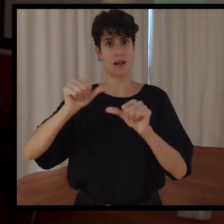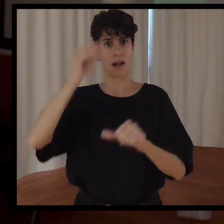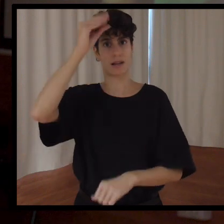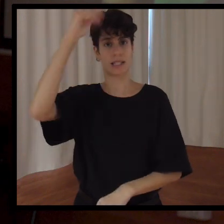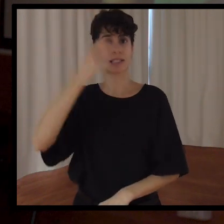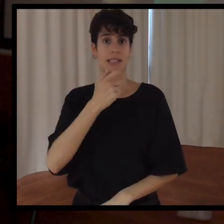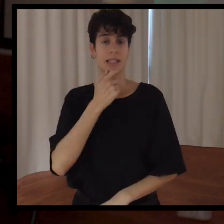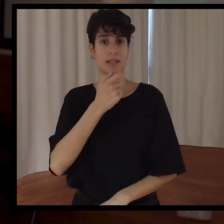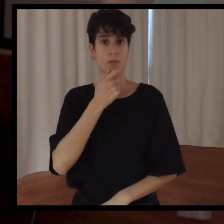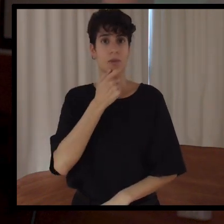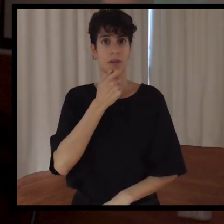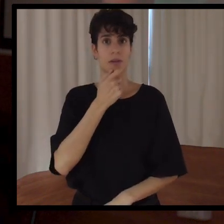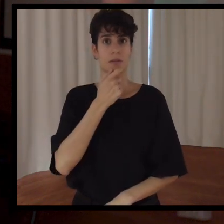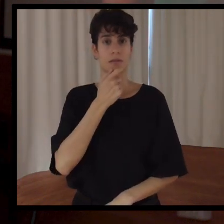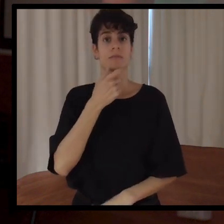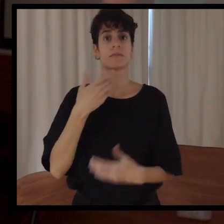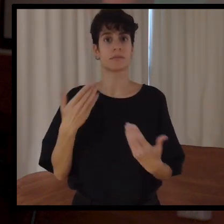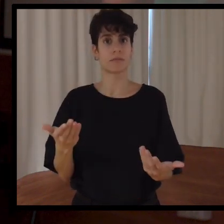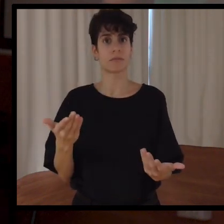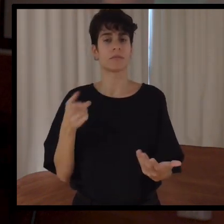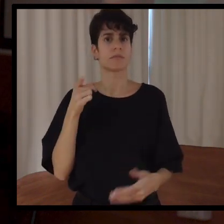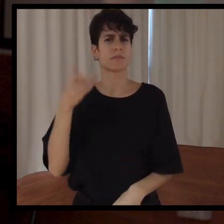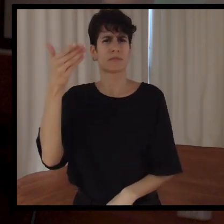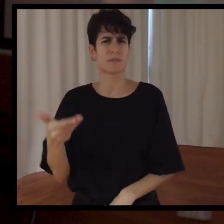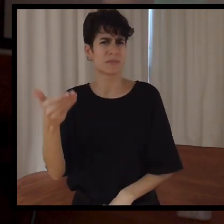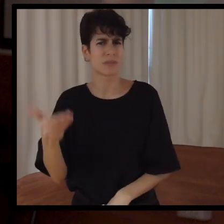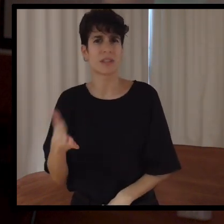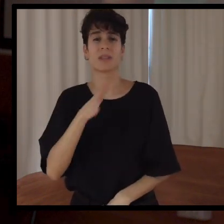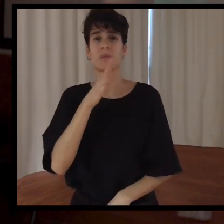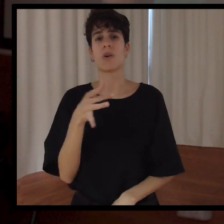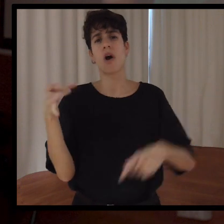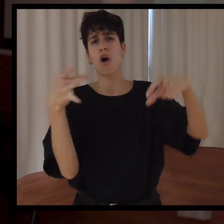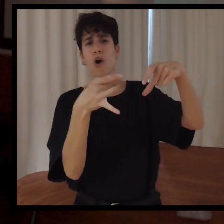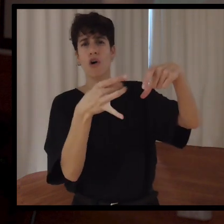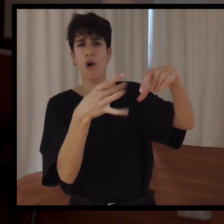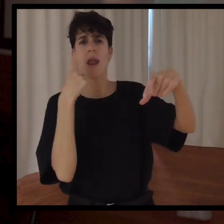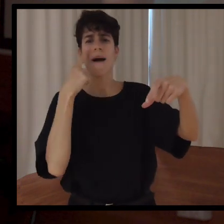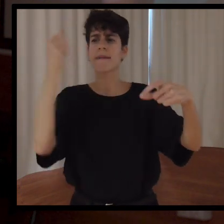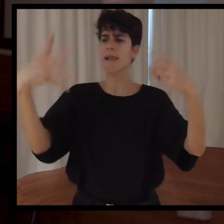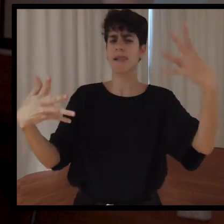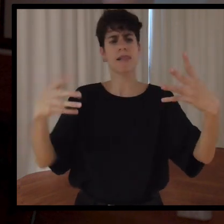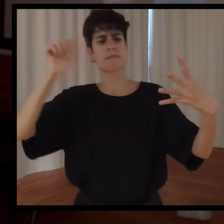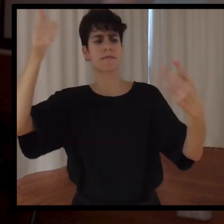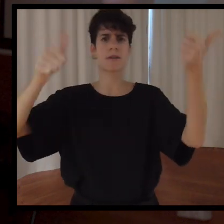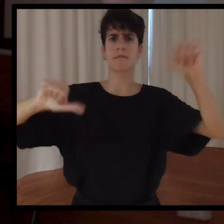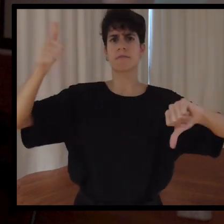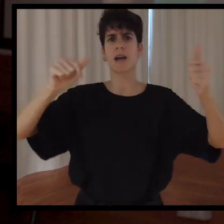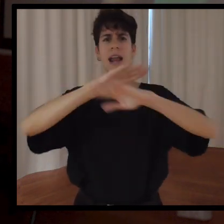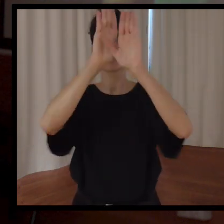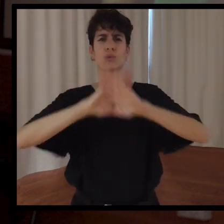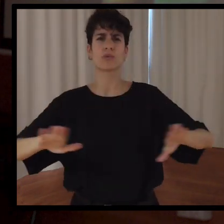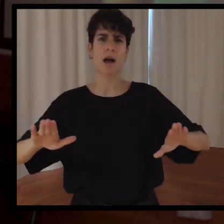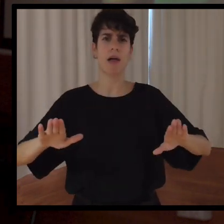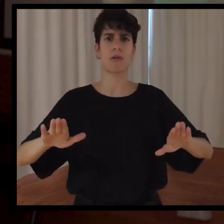la Liga Genuina que es el formato ideal para la disputa del fútbol base. Se acaba en la coleada, se acaba